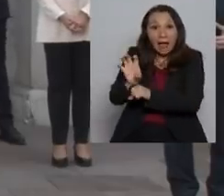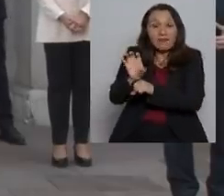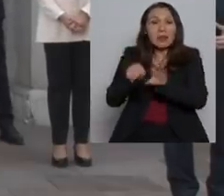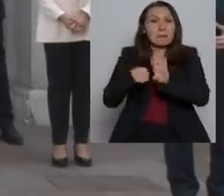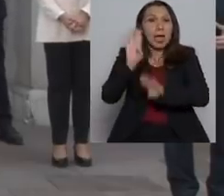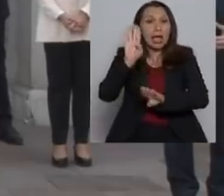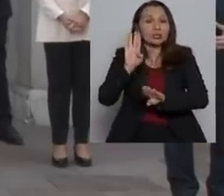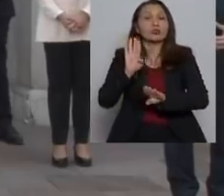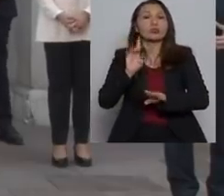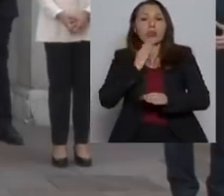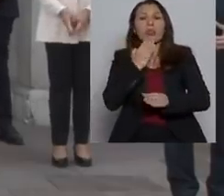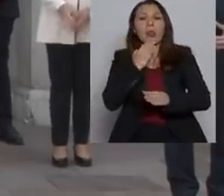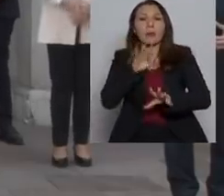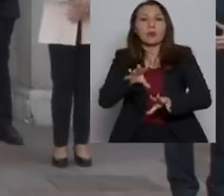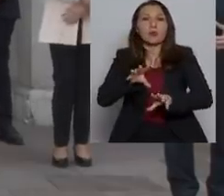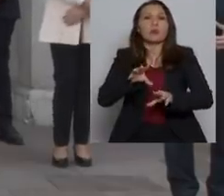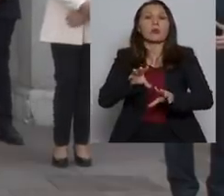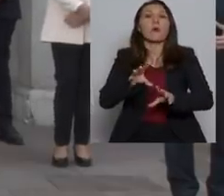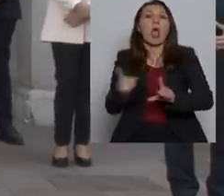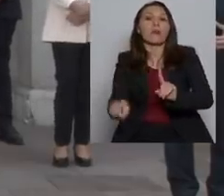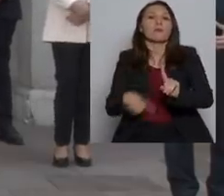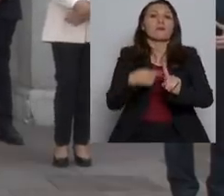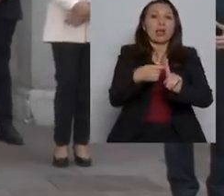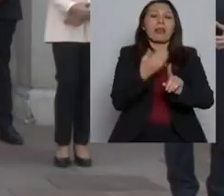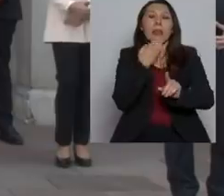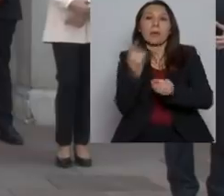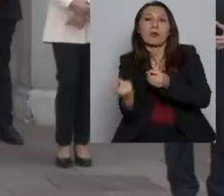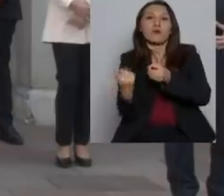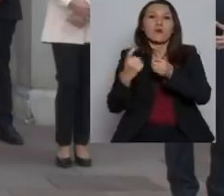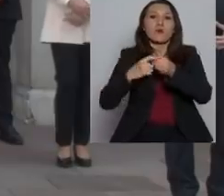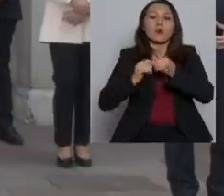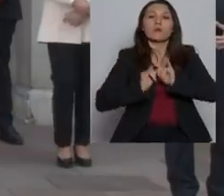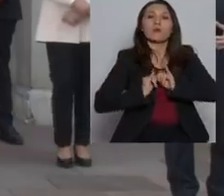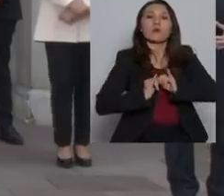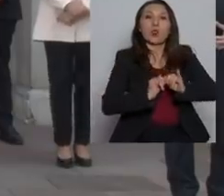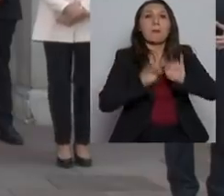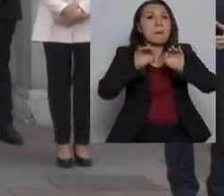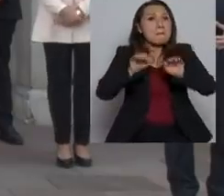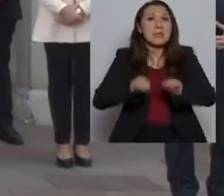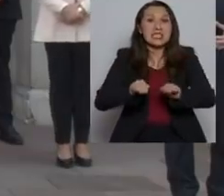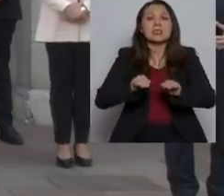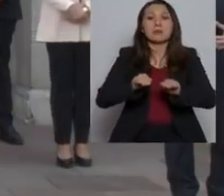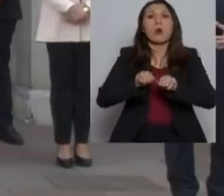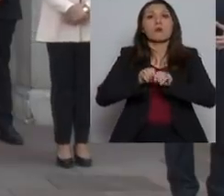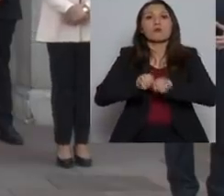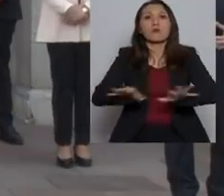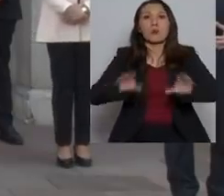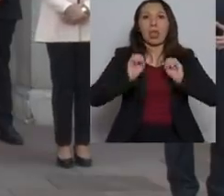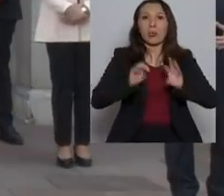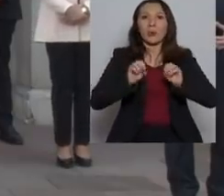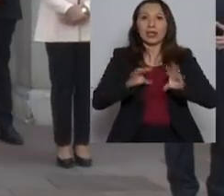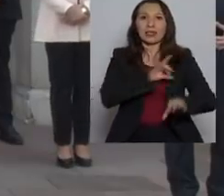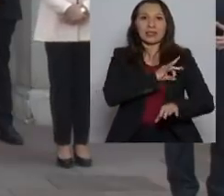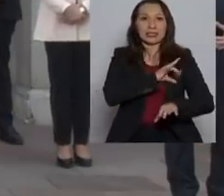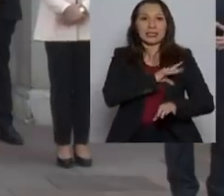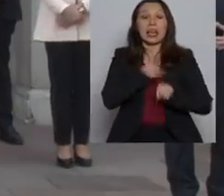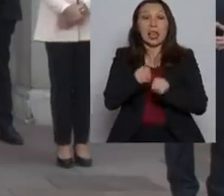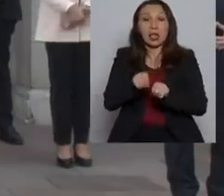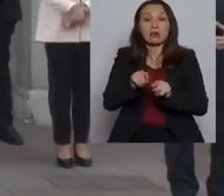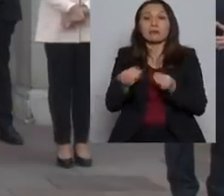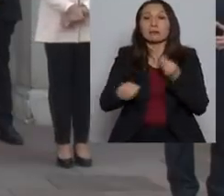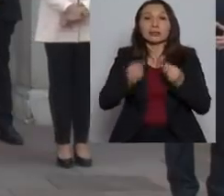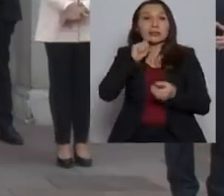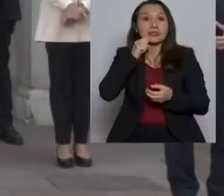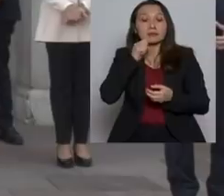mayoría, se van a sumar a la transmisión de esta misma señal. Eso significará que al